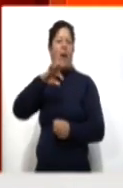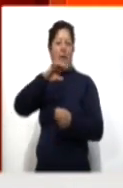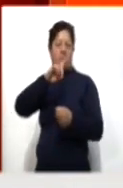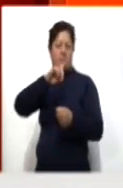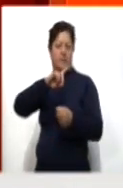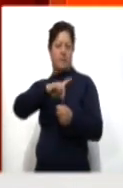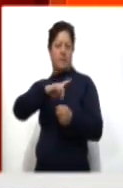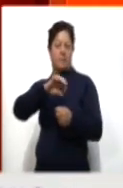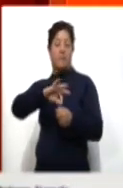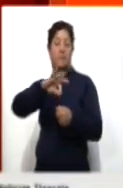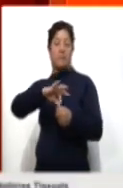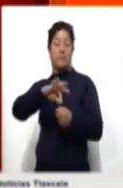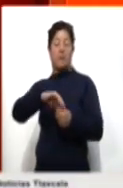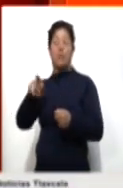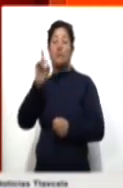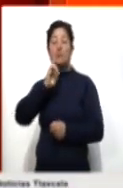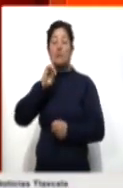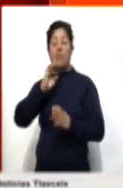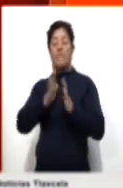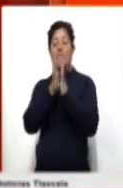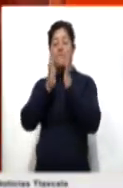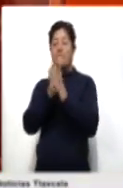mujeres tuvieron una mayor participación.